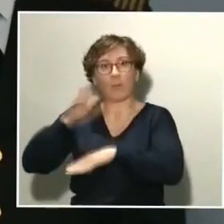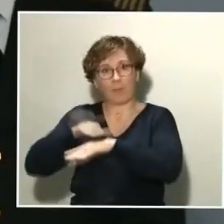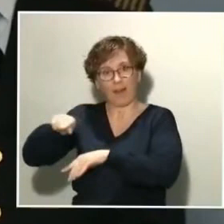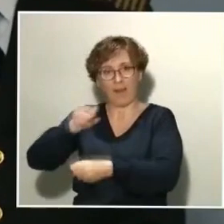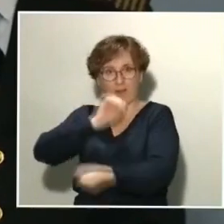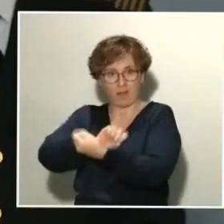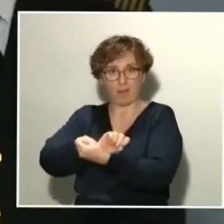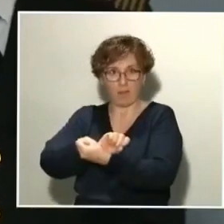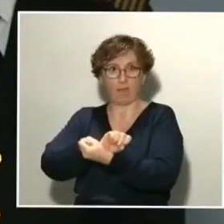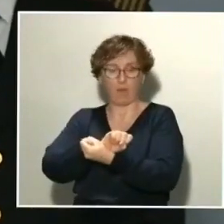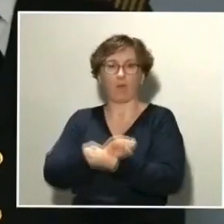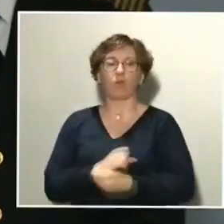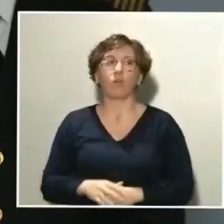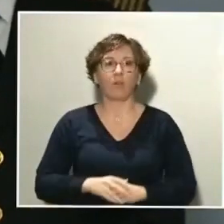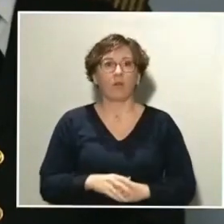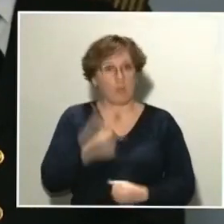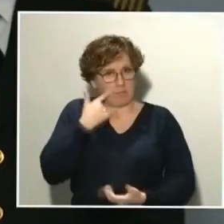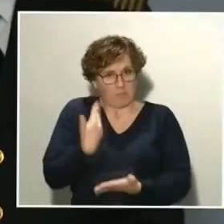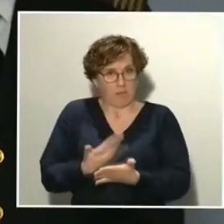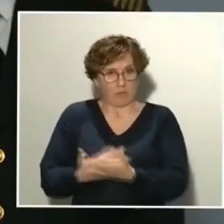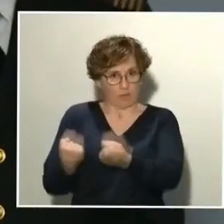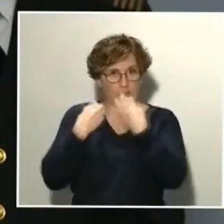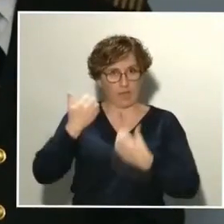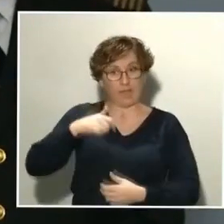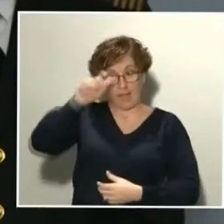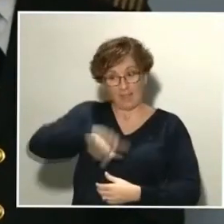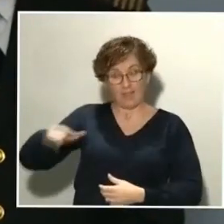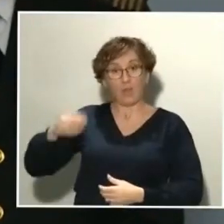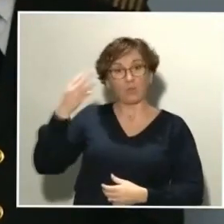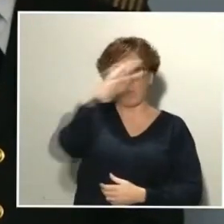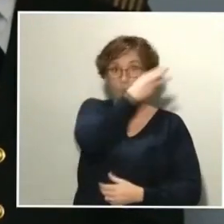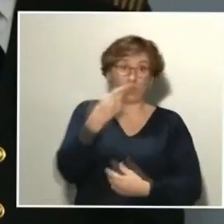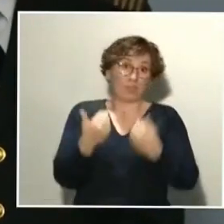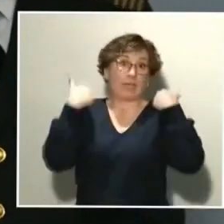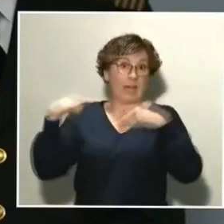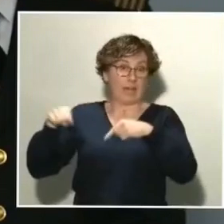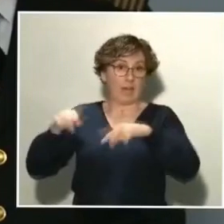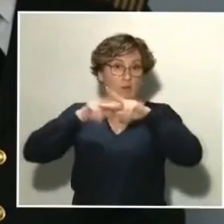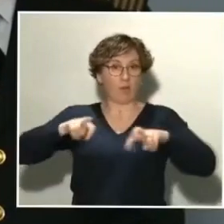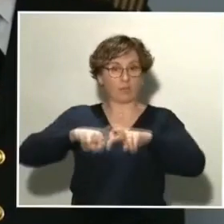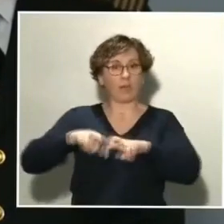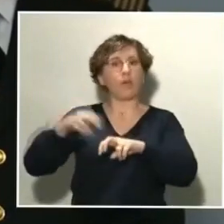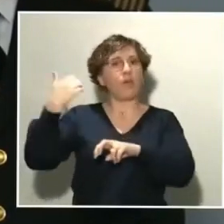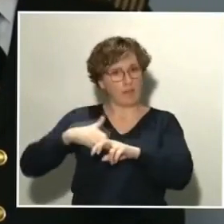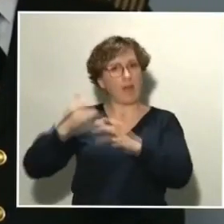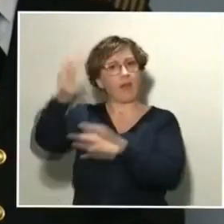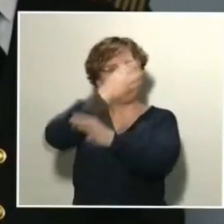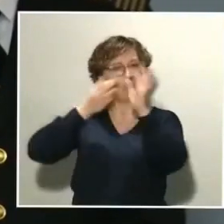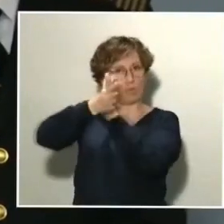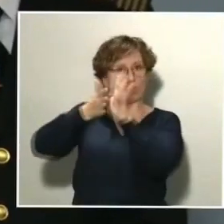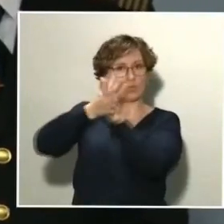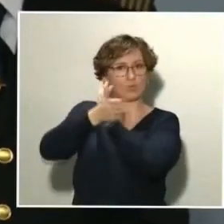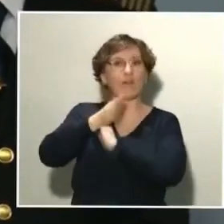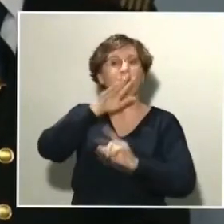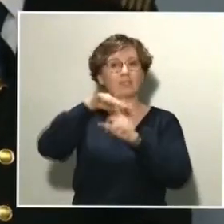Me consta que mozos de escuadra, que son los competentes en la investigación, ya han dado datos al respecto, con lo cual habría que